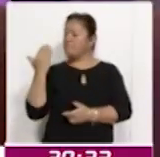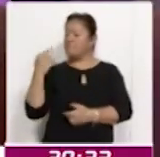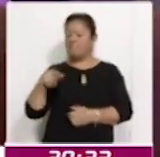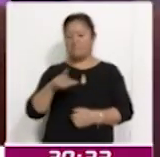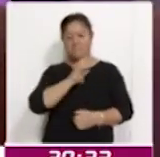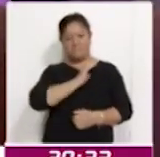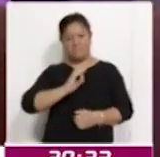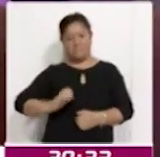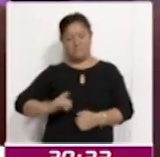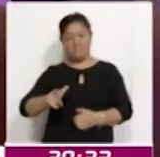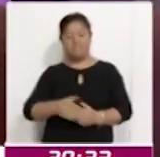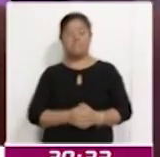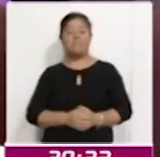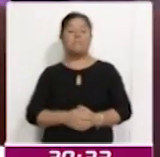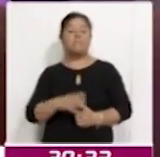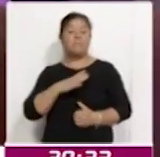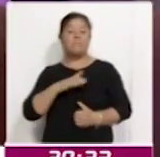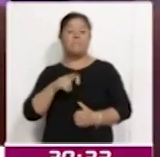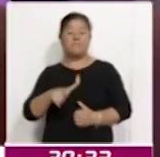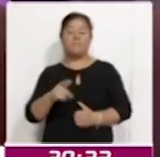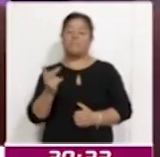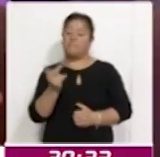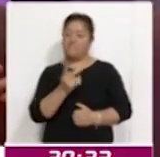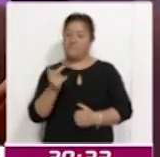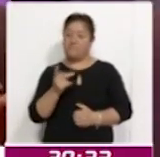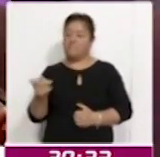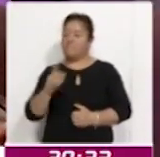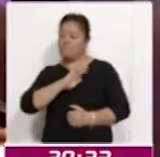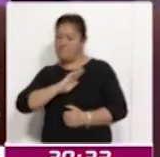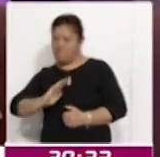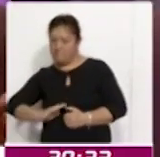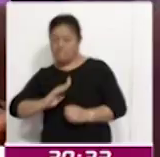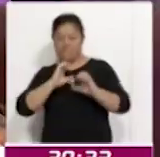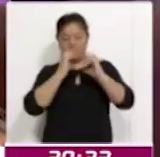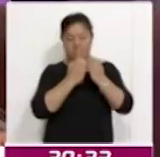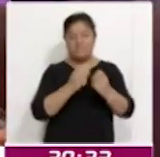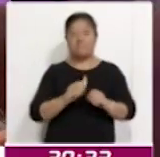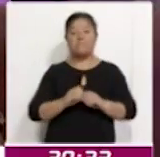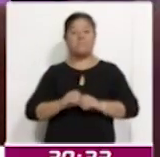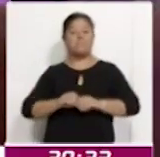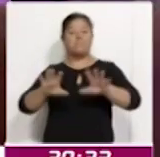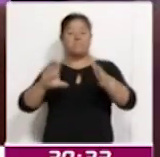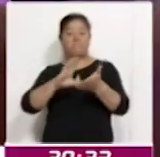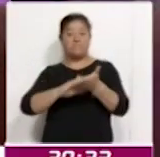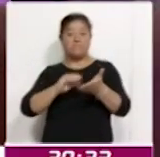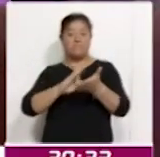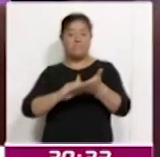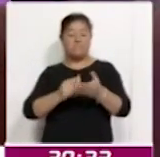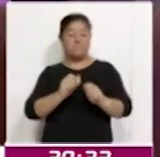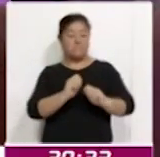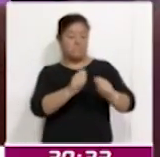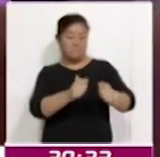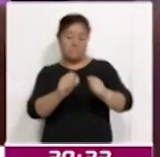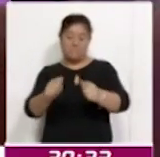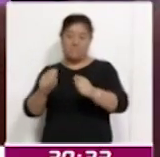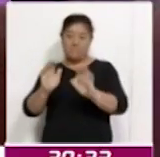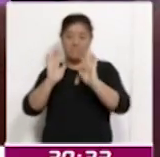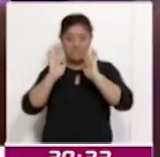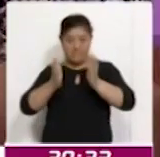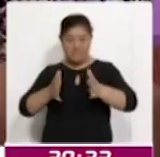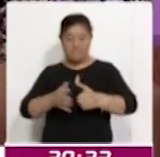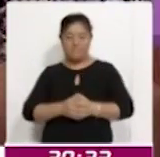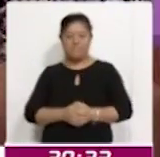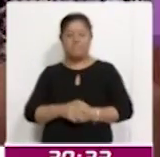que realizaron tanto en el municipio como en la comunidad. Ya se distribuyó toda la paquetería, toda la papelería que se va a utilizar para el próximo domingo.